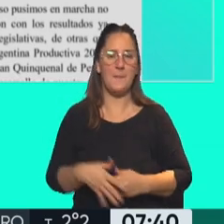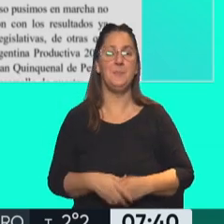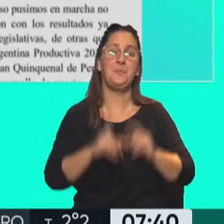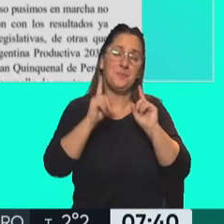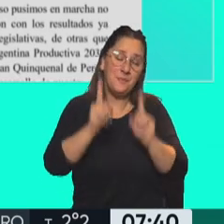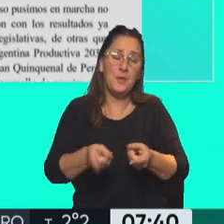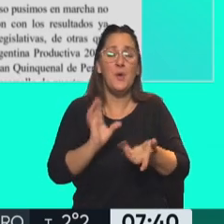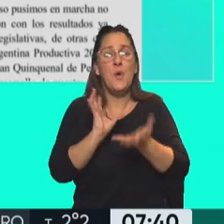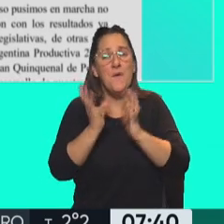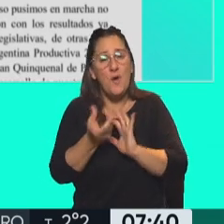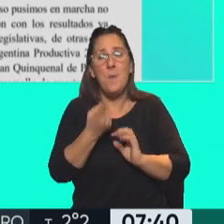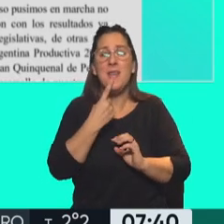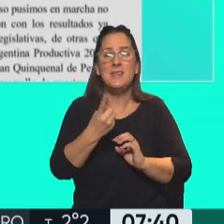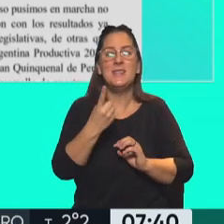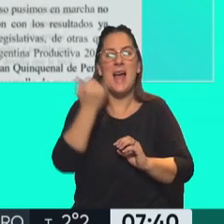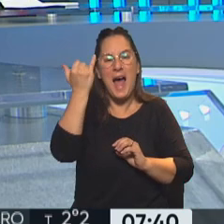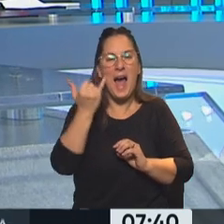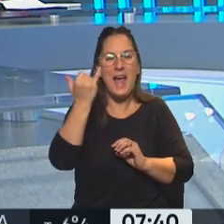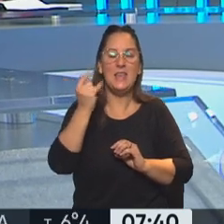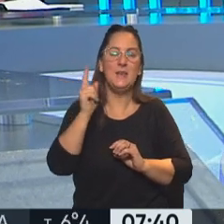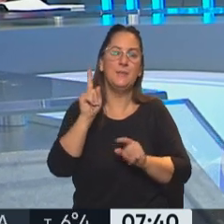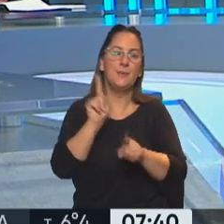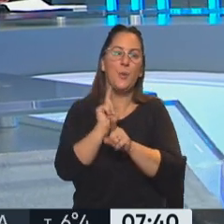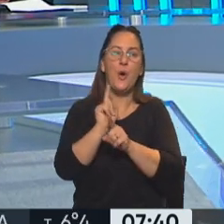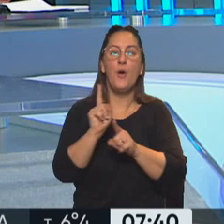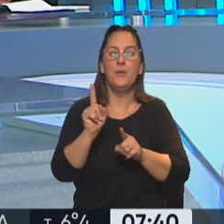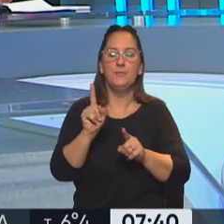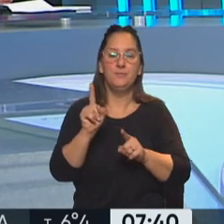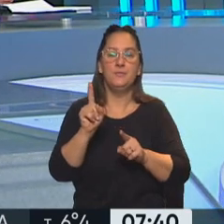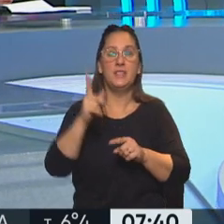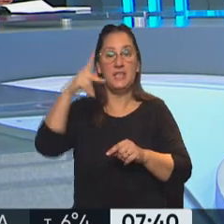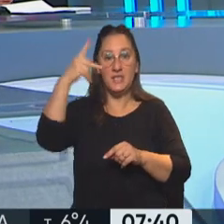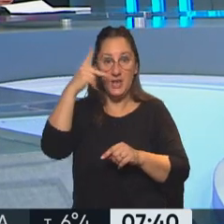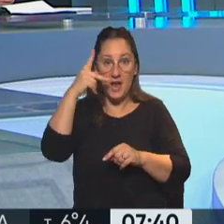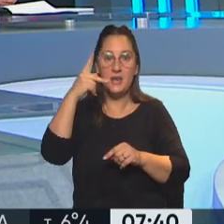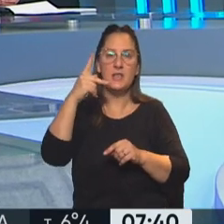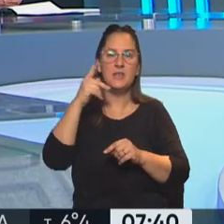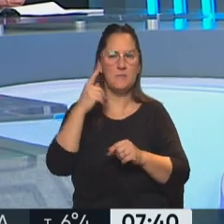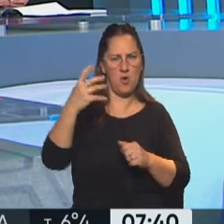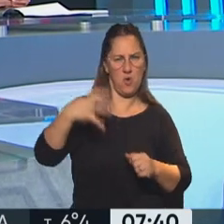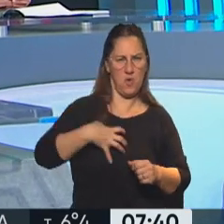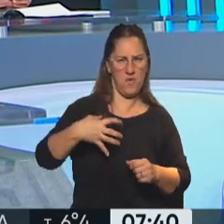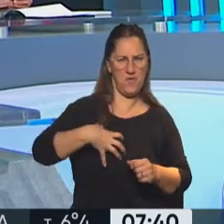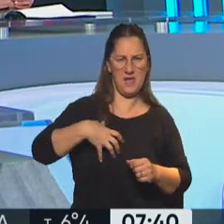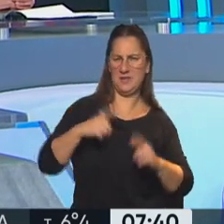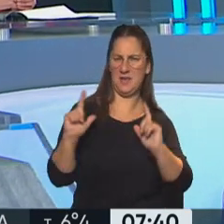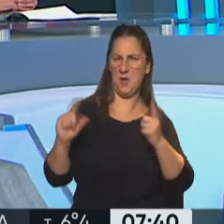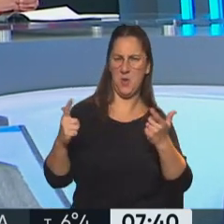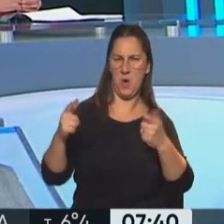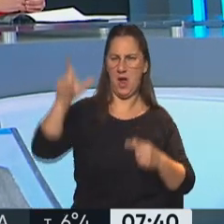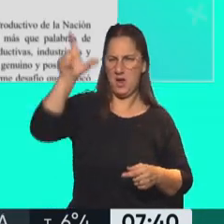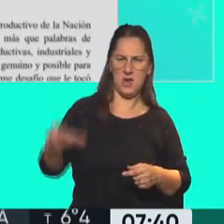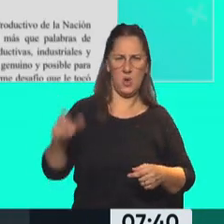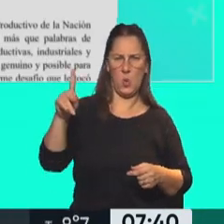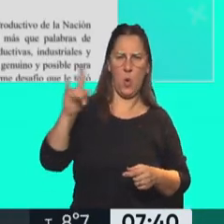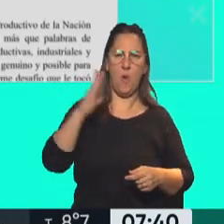de alguna manera, aparecen avaladas las referencias que hacía el kirchnerismo sobre las desconfianzas que le generaba Matías